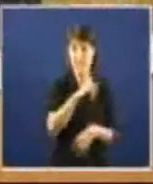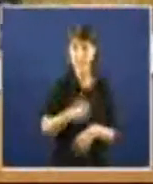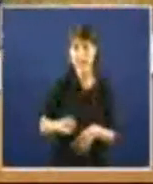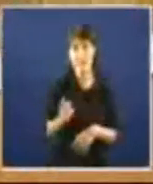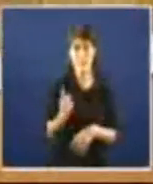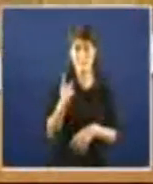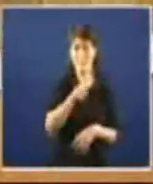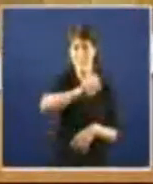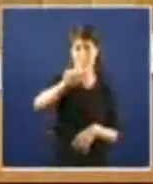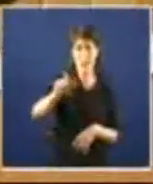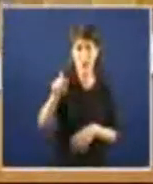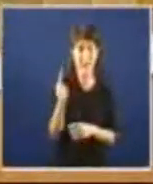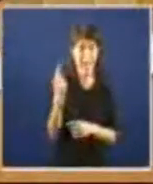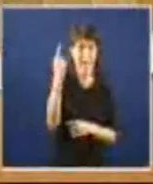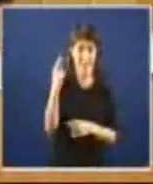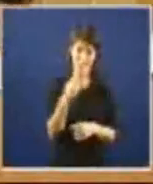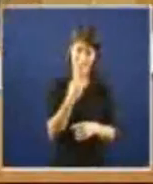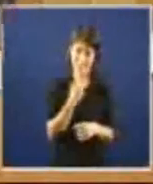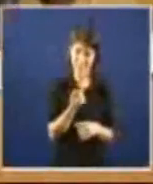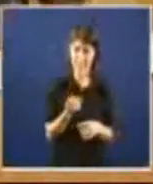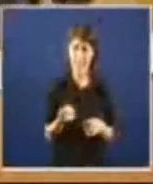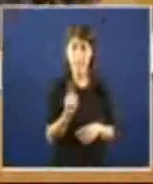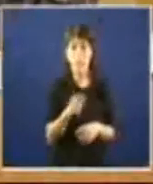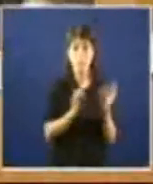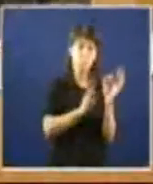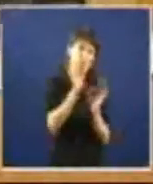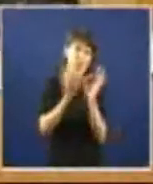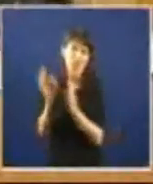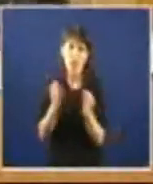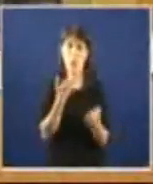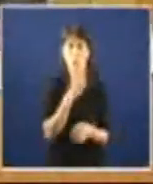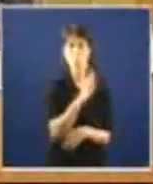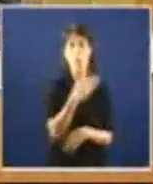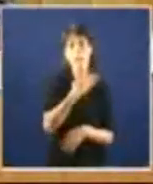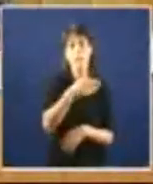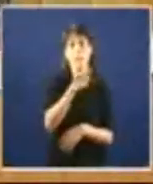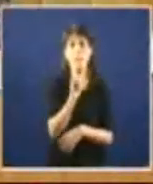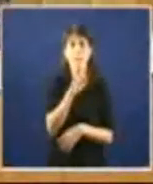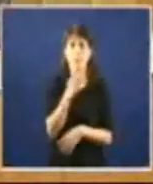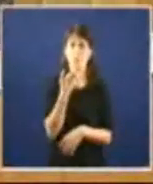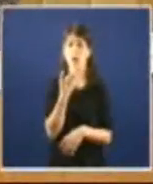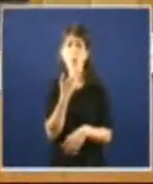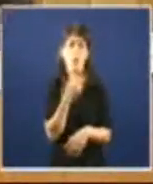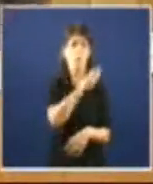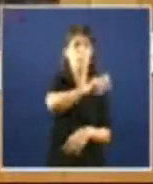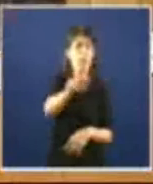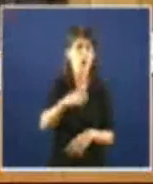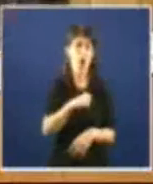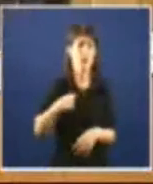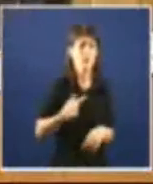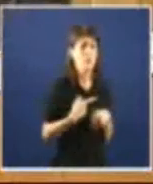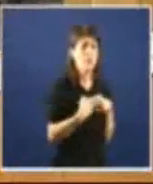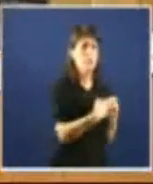cando vostedes calculan todo en términos de porcentaje de medre do PIB e non ten en conta a distribución personal nin a distribución